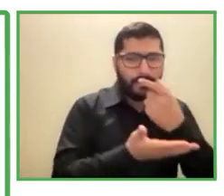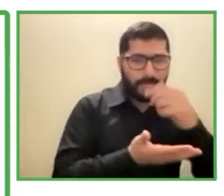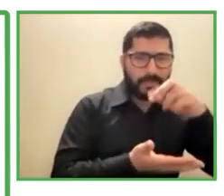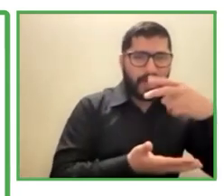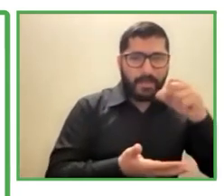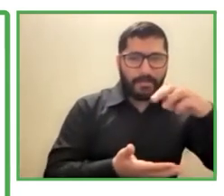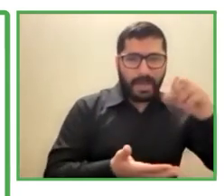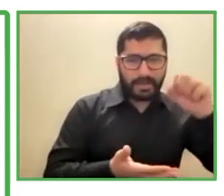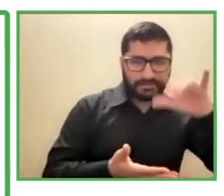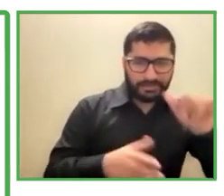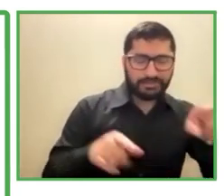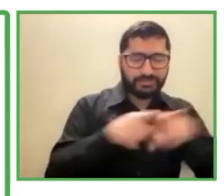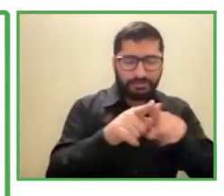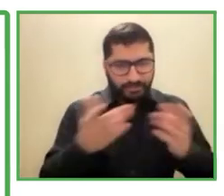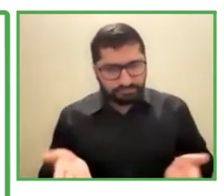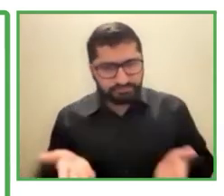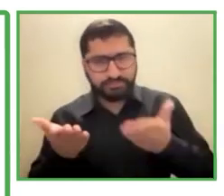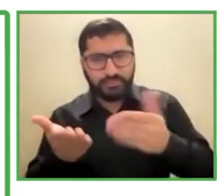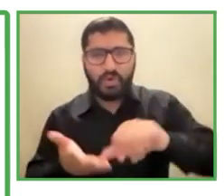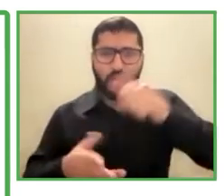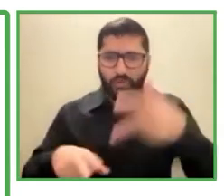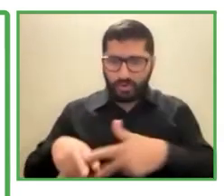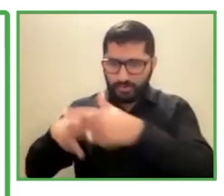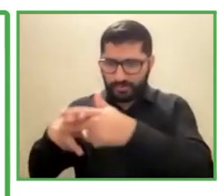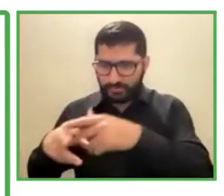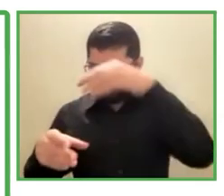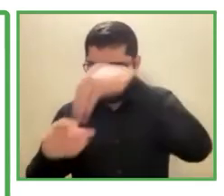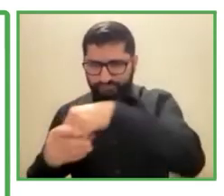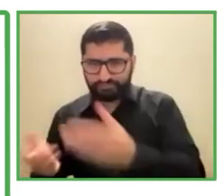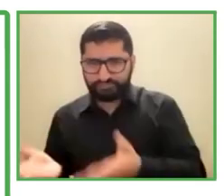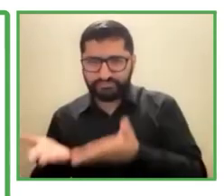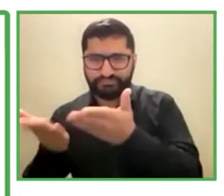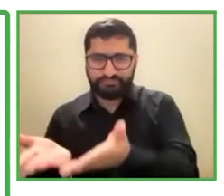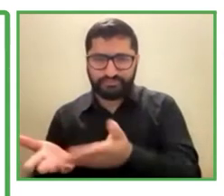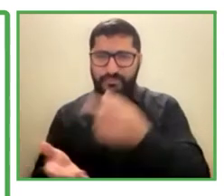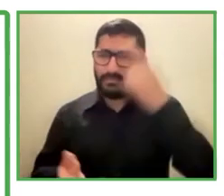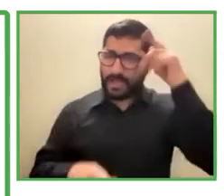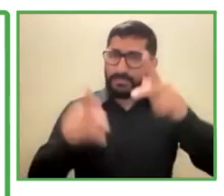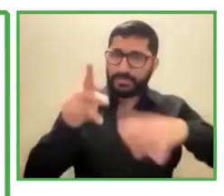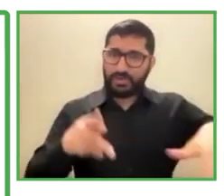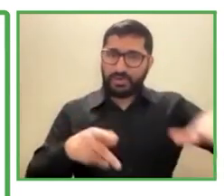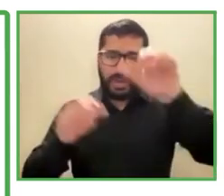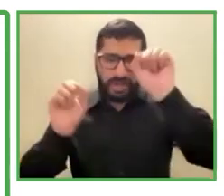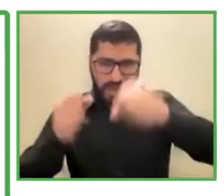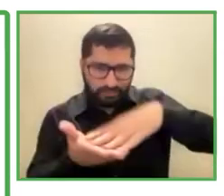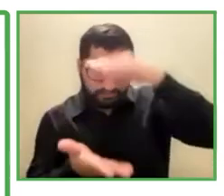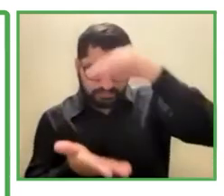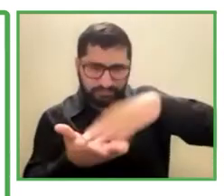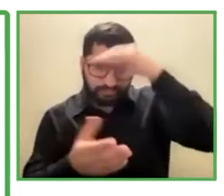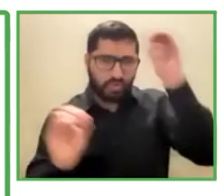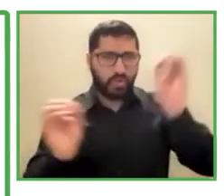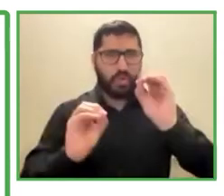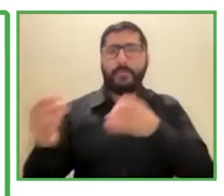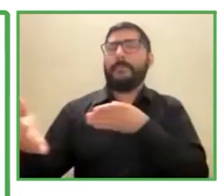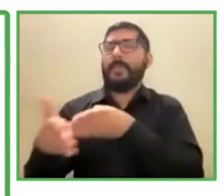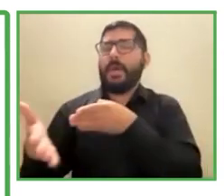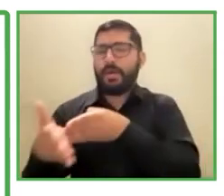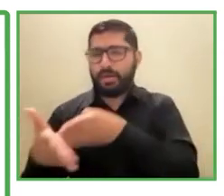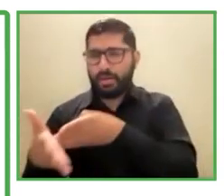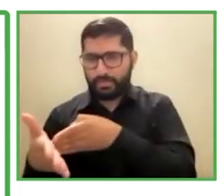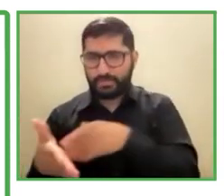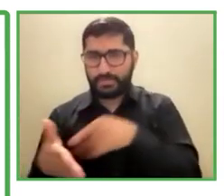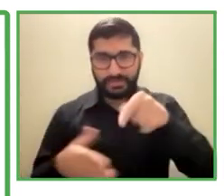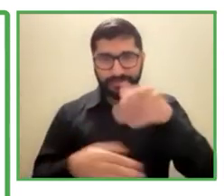barreras y todo el equipo estuvo capacitado en lenguaje de señas se le ofrecieron cursos al personal y